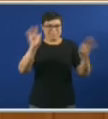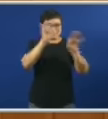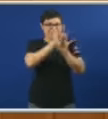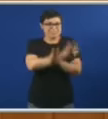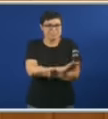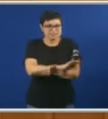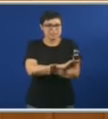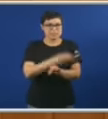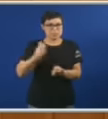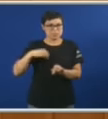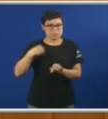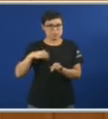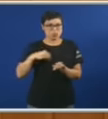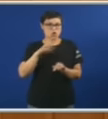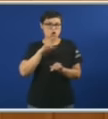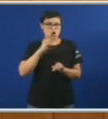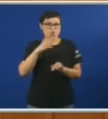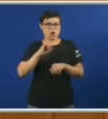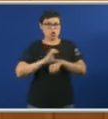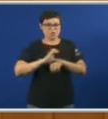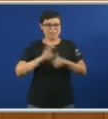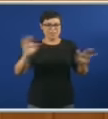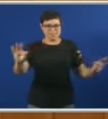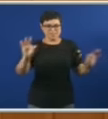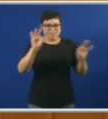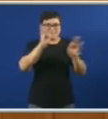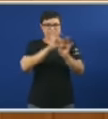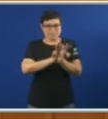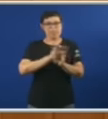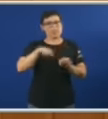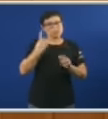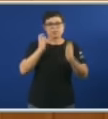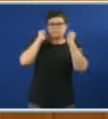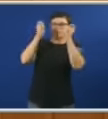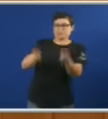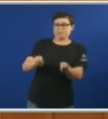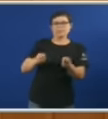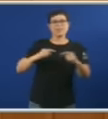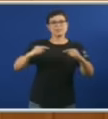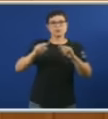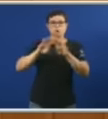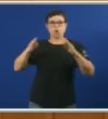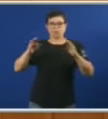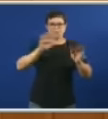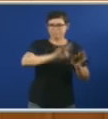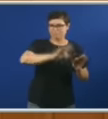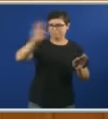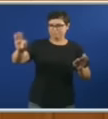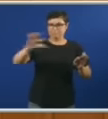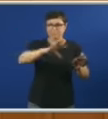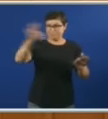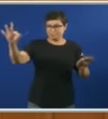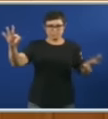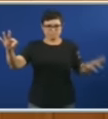que puidera estar aí Rocío Mosquera Ben? Pois foi a que logo pasou A ser xerente de Povisa Estamos